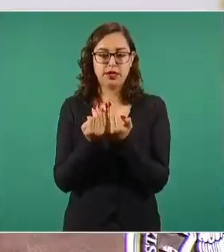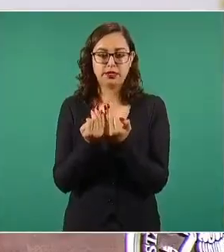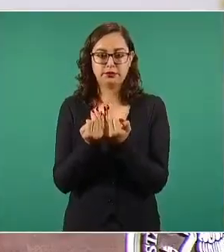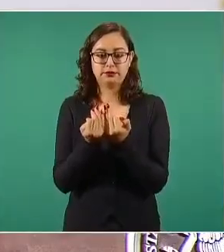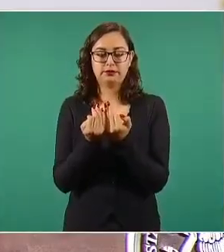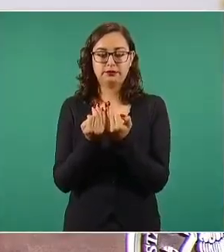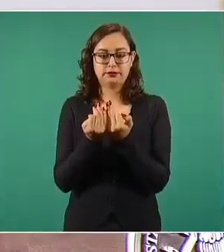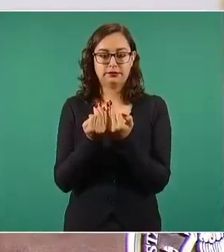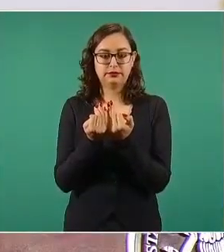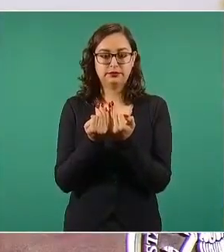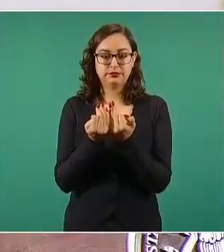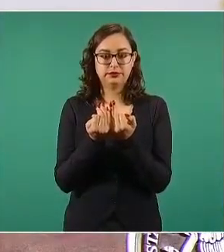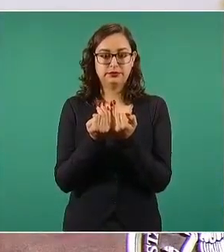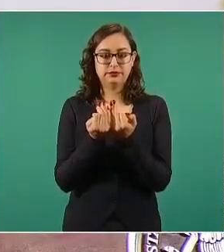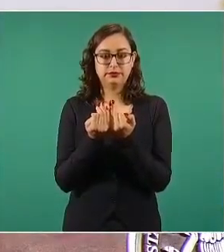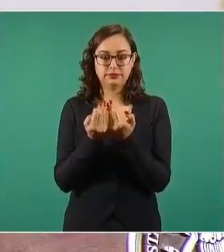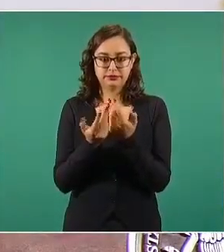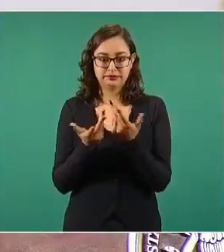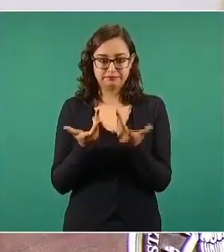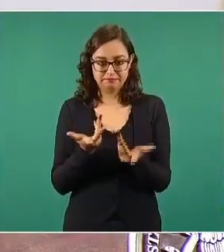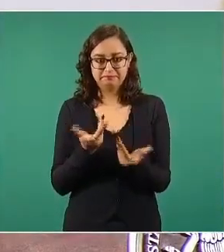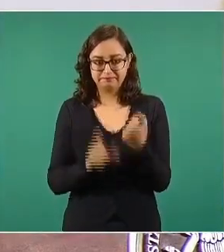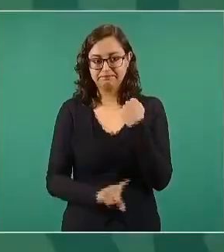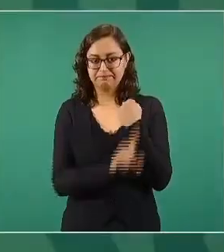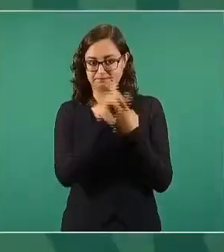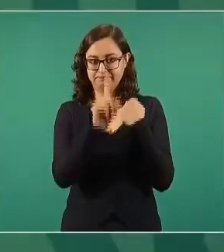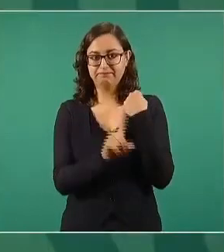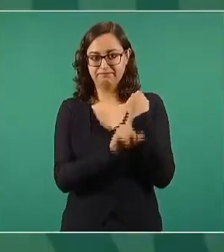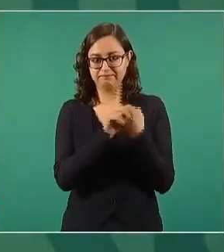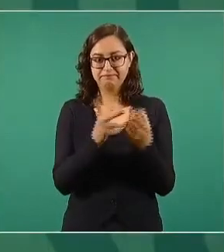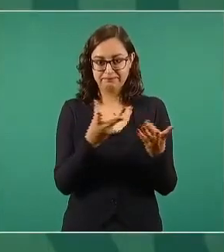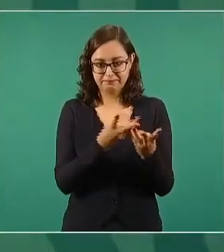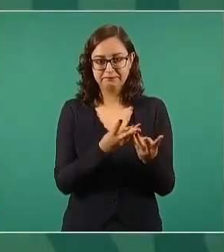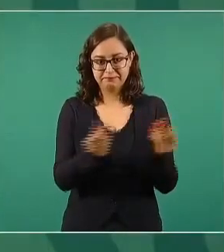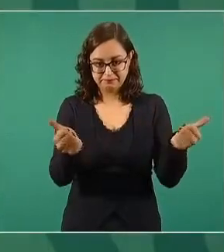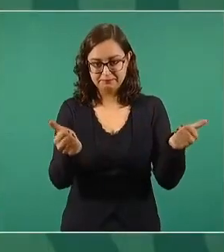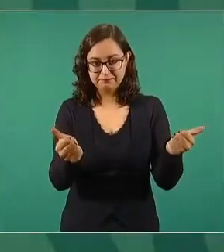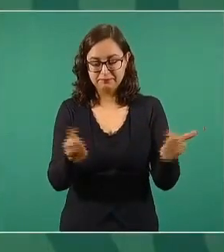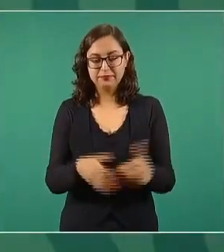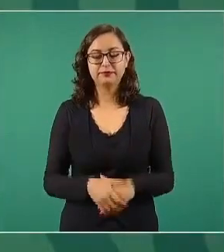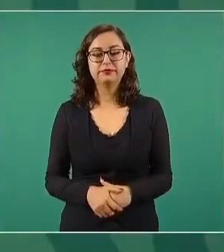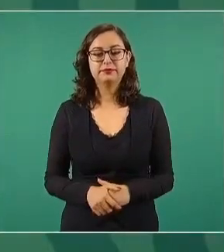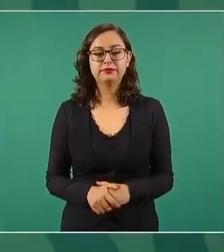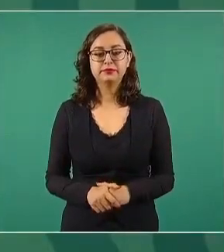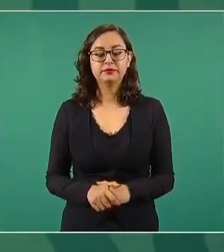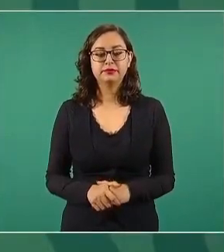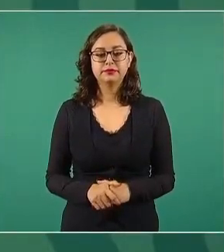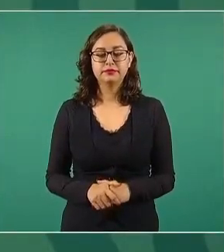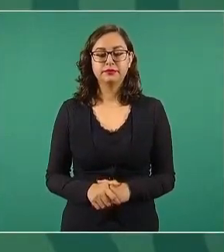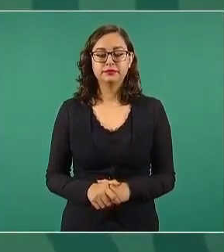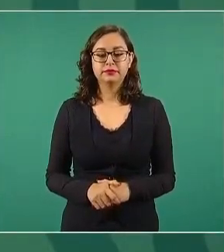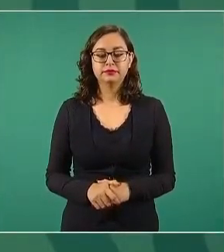nueva forma de enfrentar este asunto, este problema. Lamentable. Lamentable.